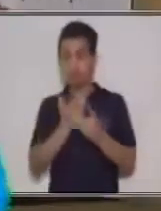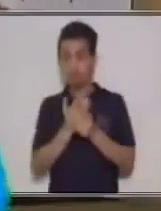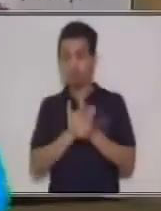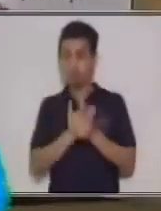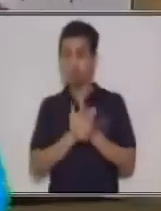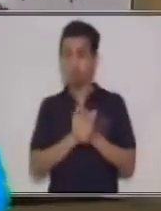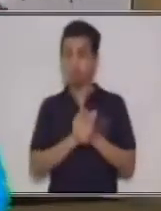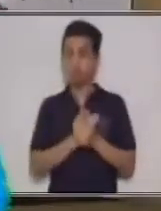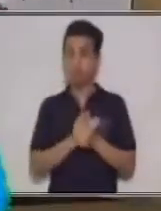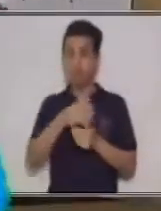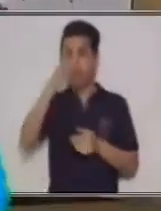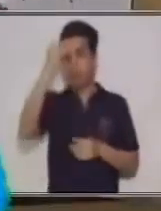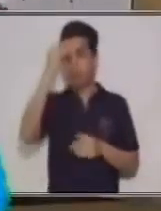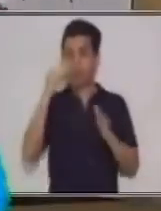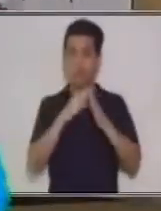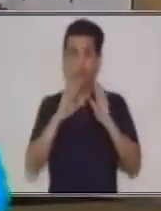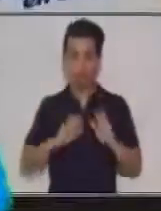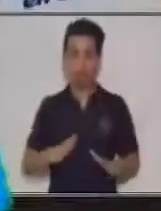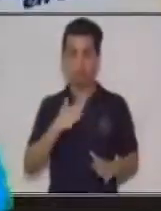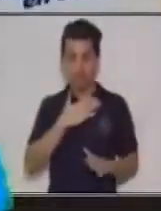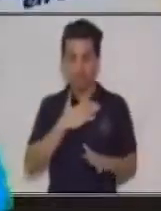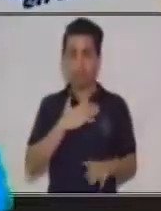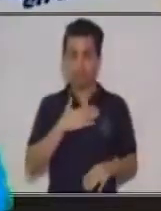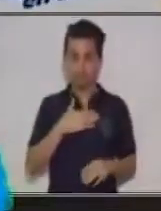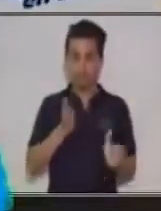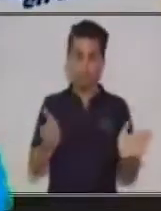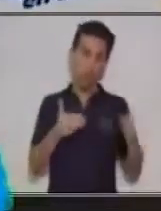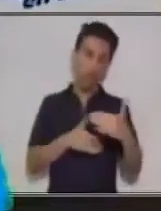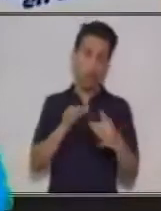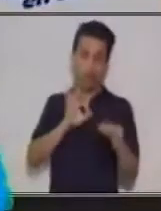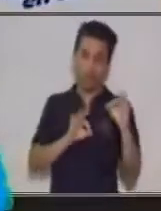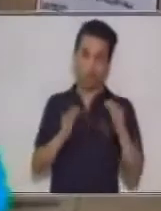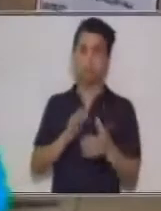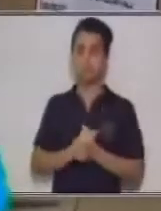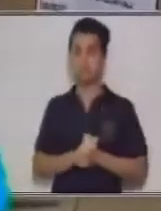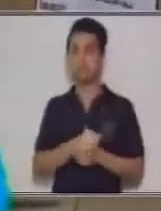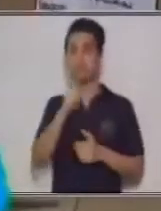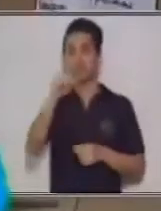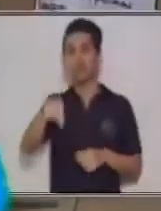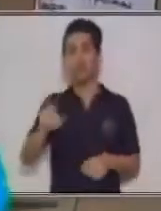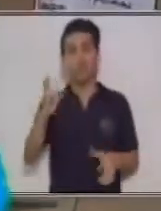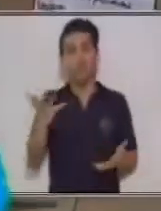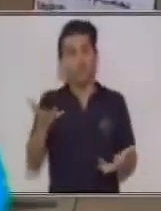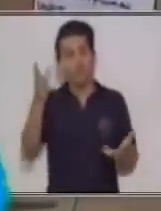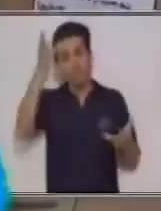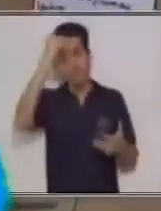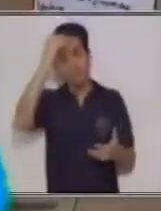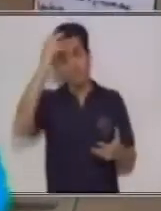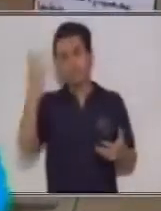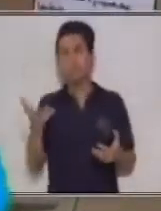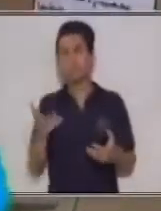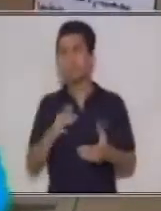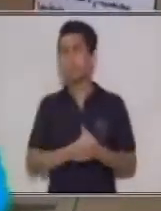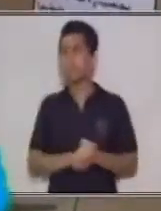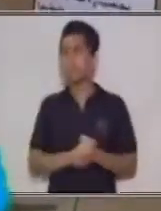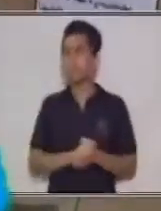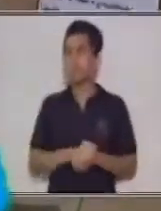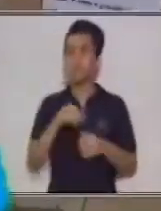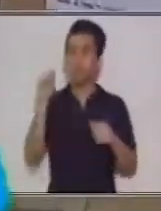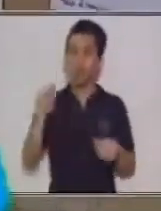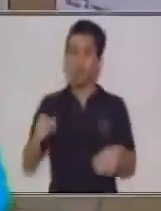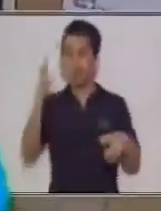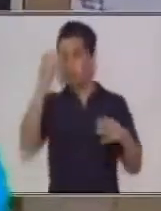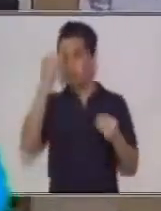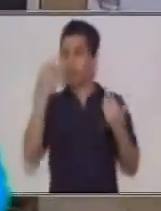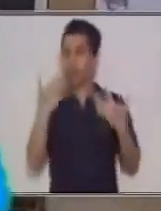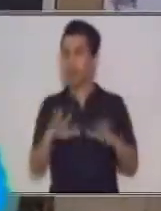de Aprendo en Casa en tu caja respectiva. ¿Qué aprendiste el día de hoy en el programa de Aprendo en Casa? El día de hoy